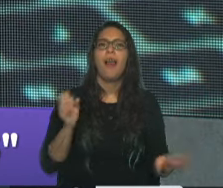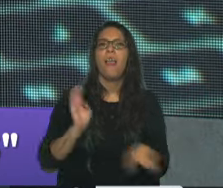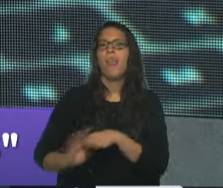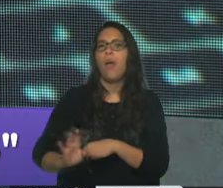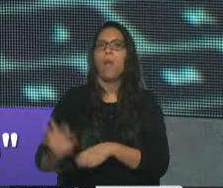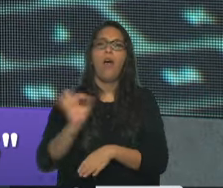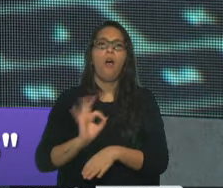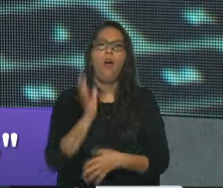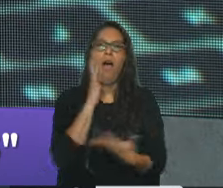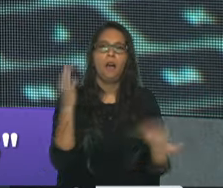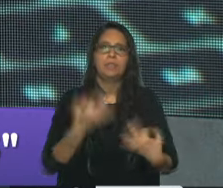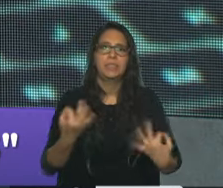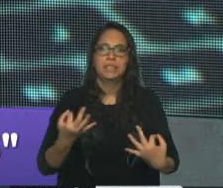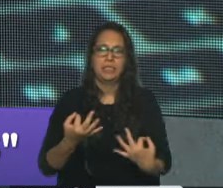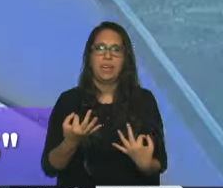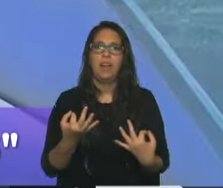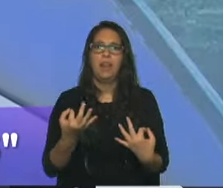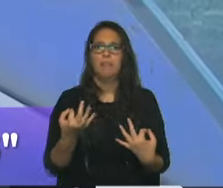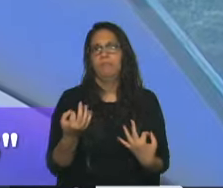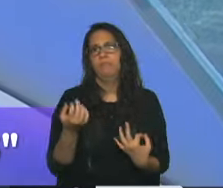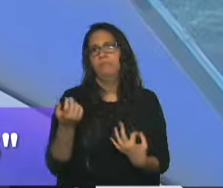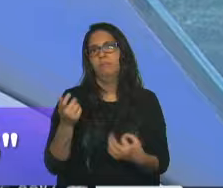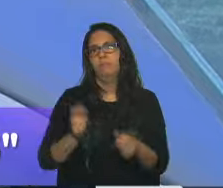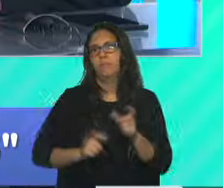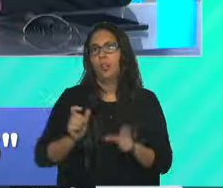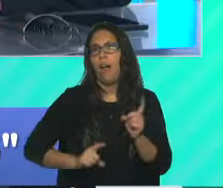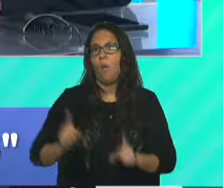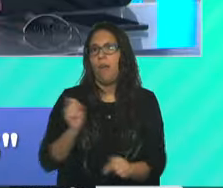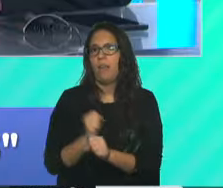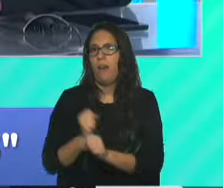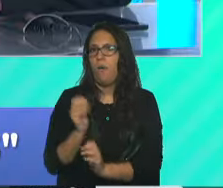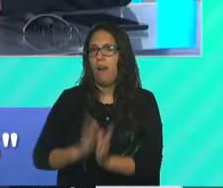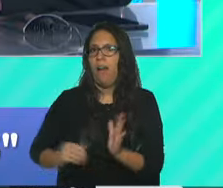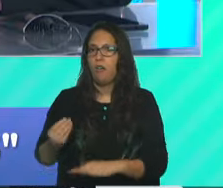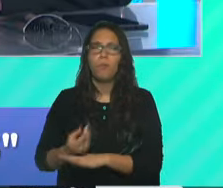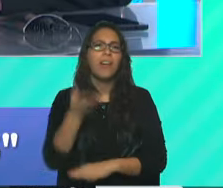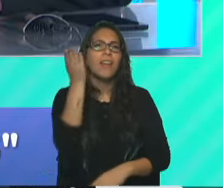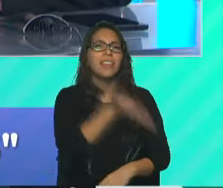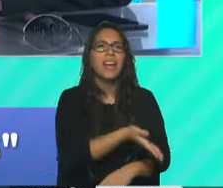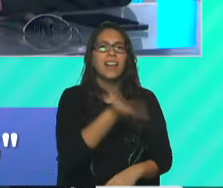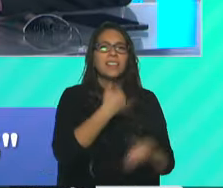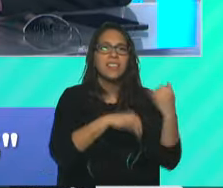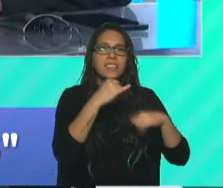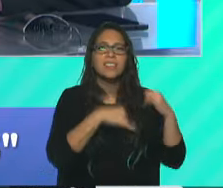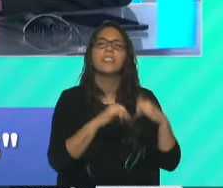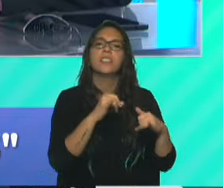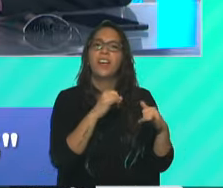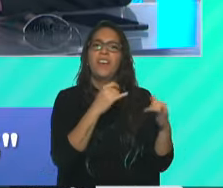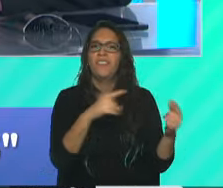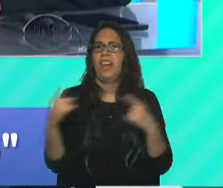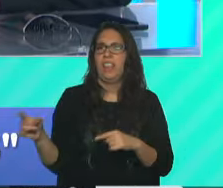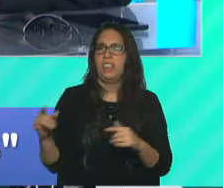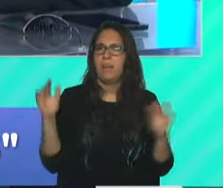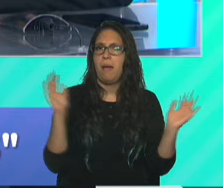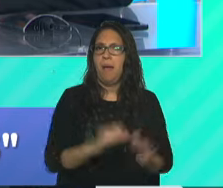Eso era un beneficio para aquellos trabajadores que estaban en blanco. digo todo esto porque la tasa era muy baja con respecto a la tasa vigente. 50 y pico.